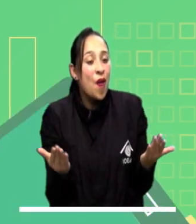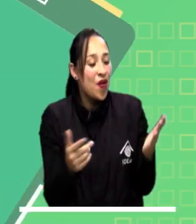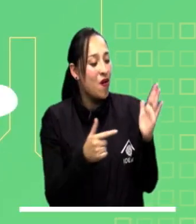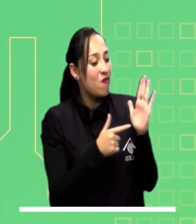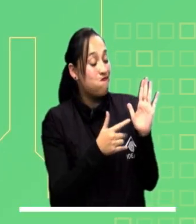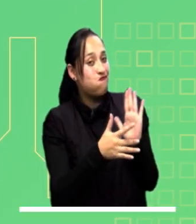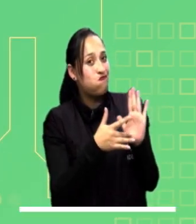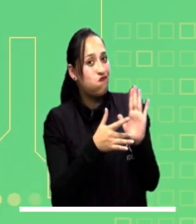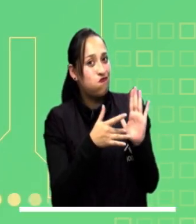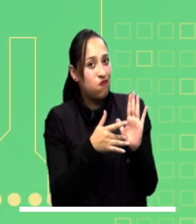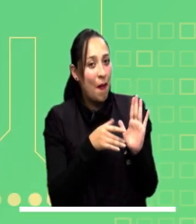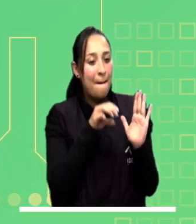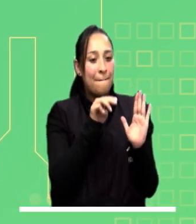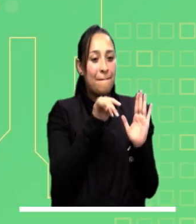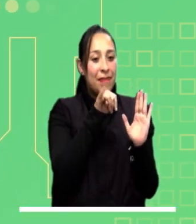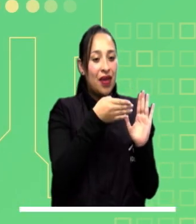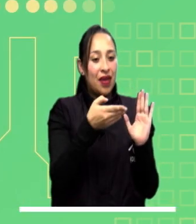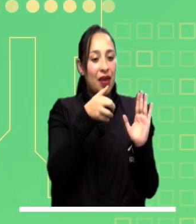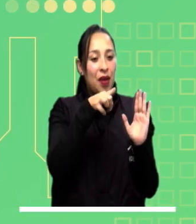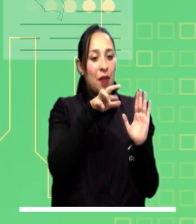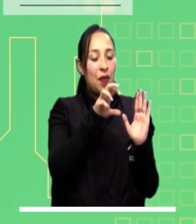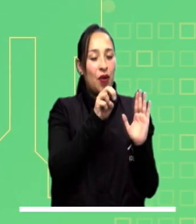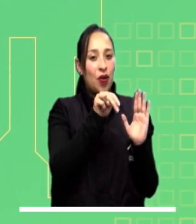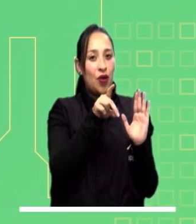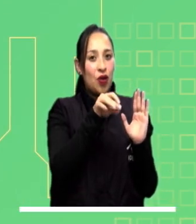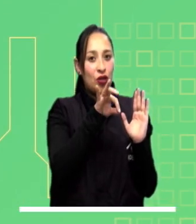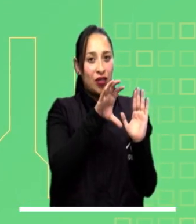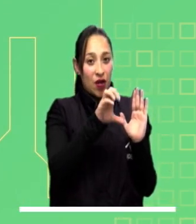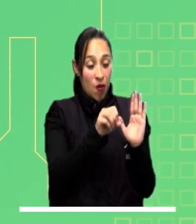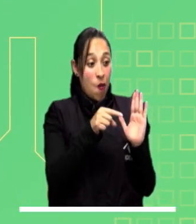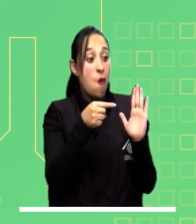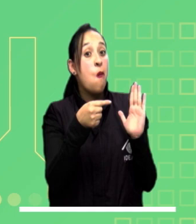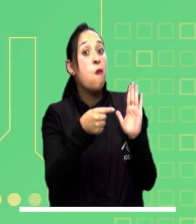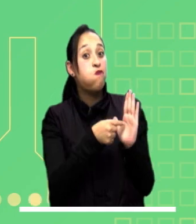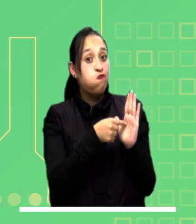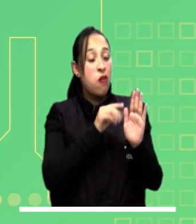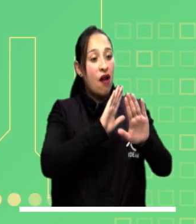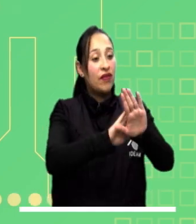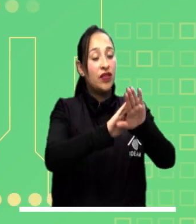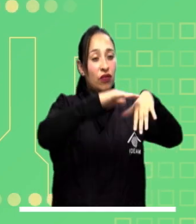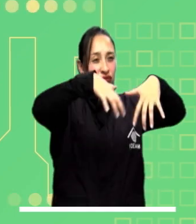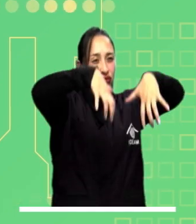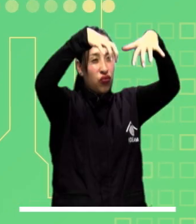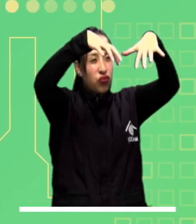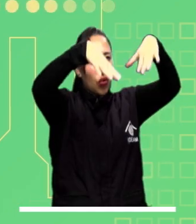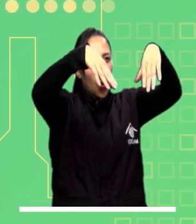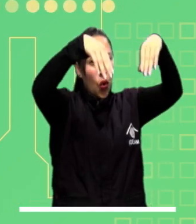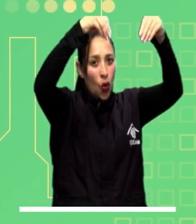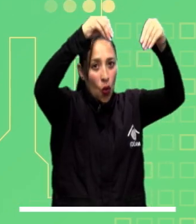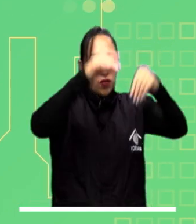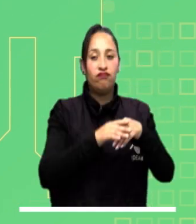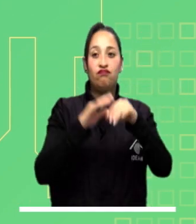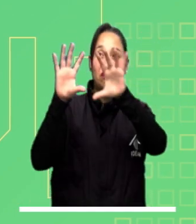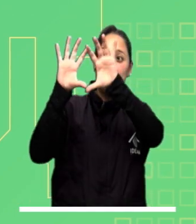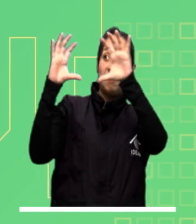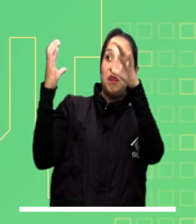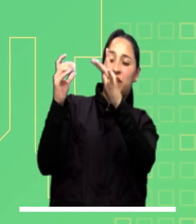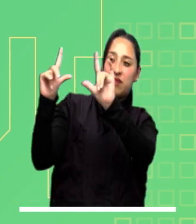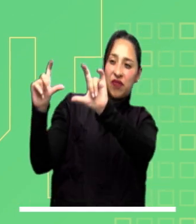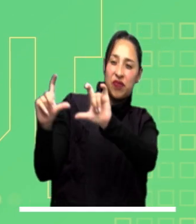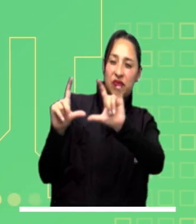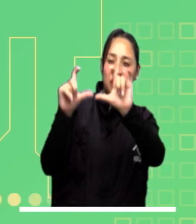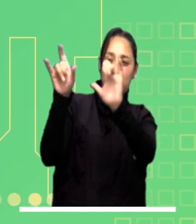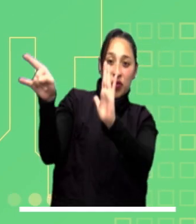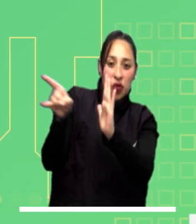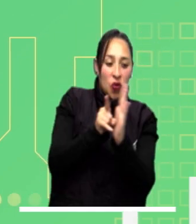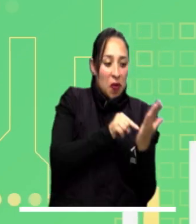través de nuestra aplicación Mi Pronóstico. Consulte los pronósticos del estado del tiempo, las imágenes satelitales y conozca